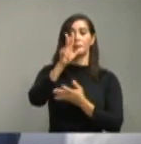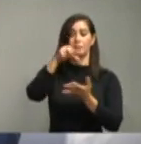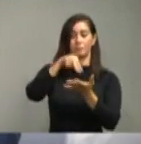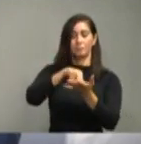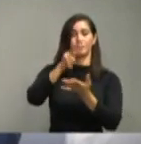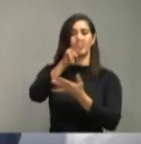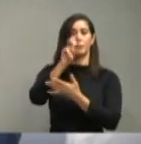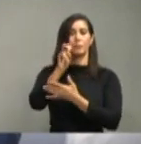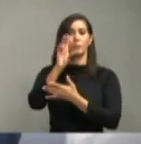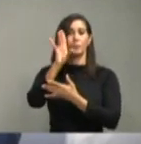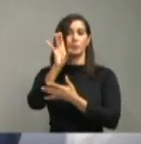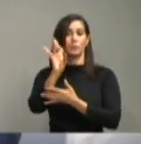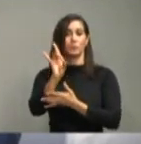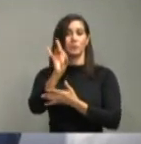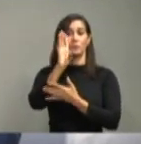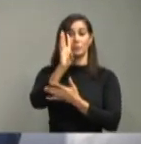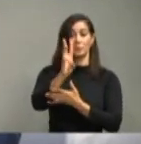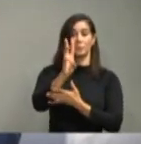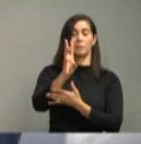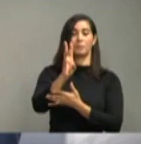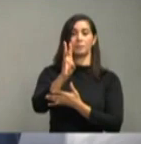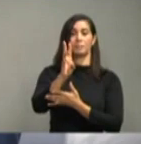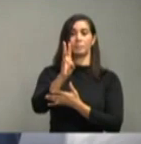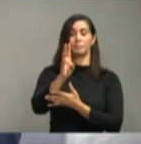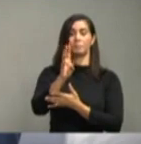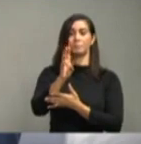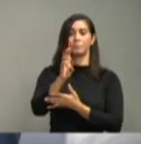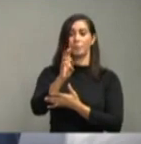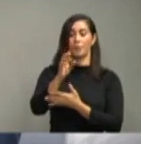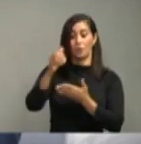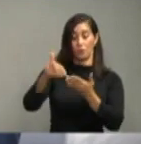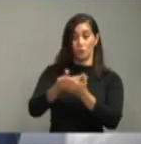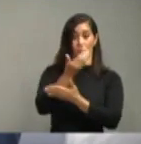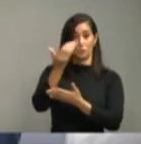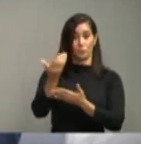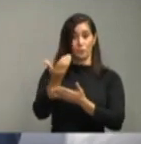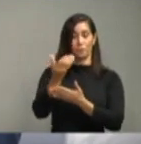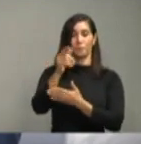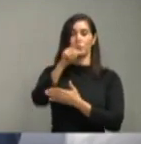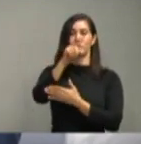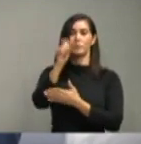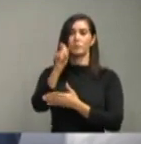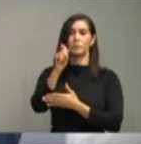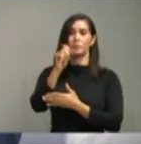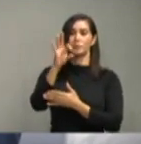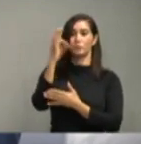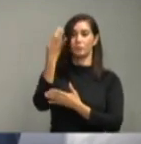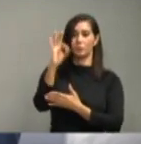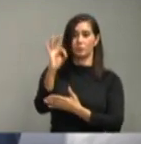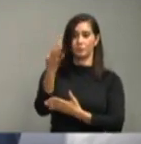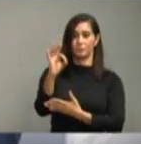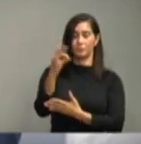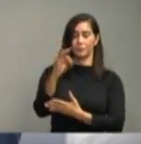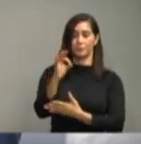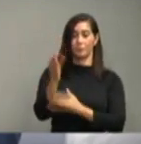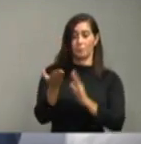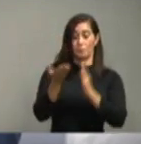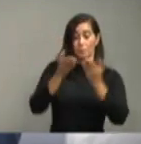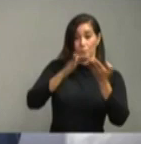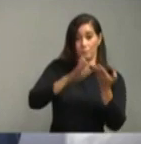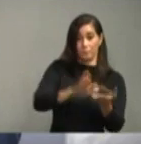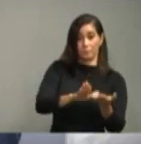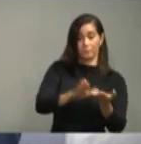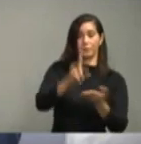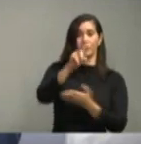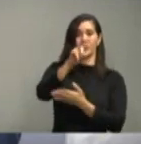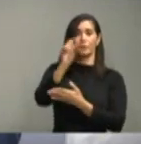.286 casos. Casos nuevos, 119. Fallecidos,